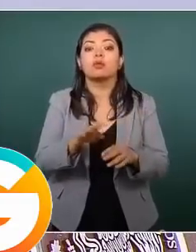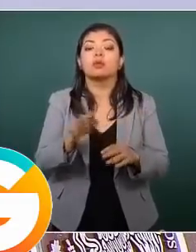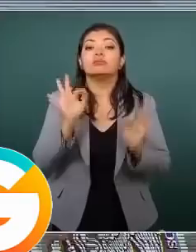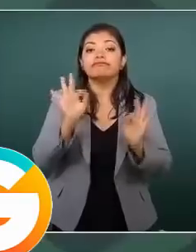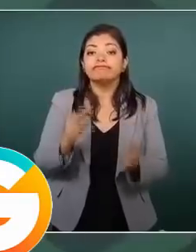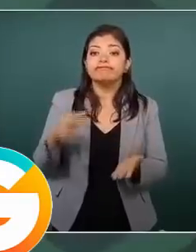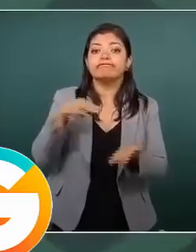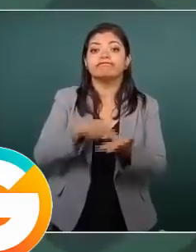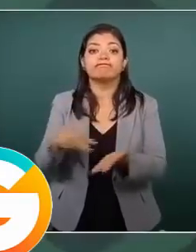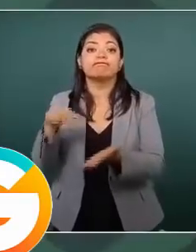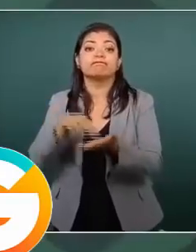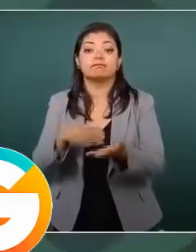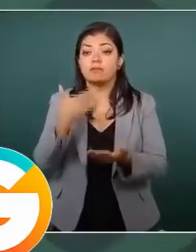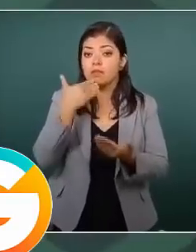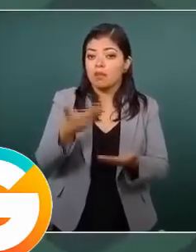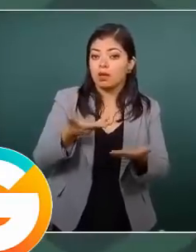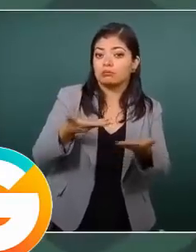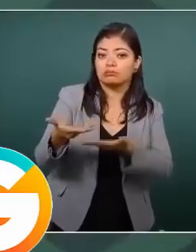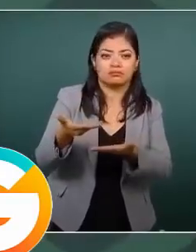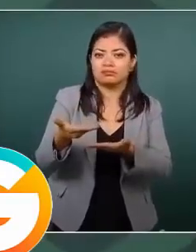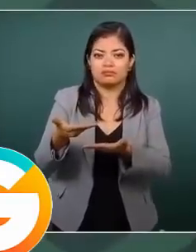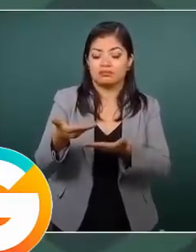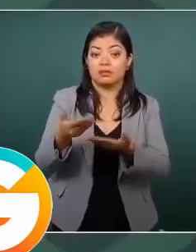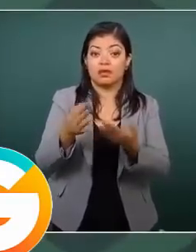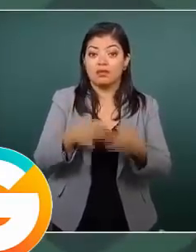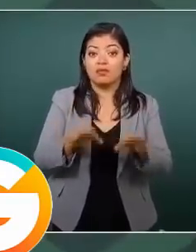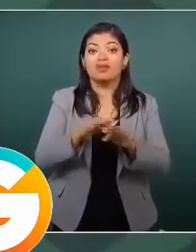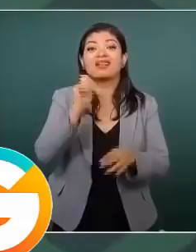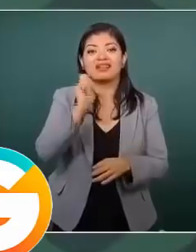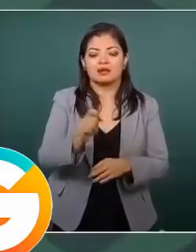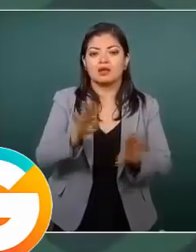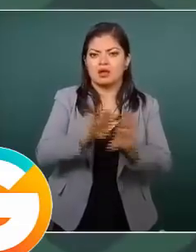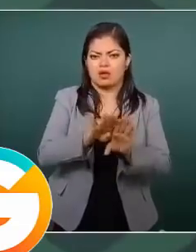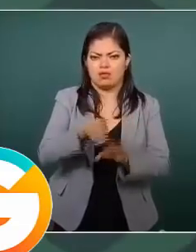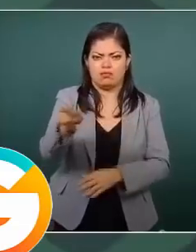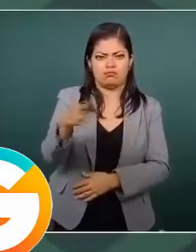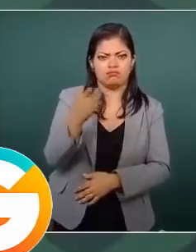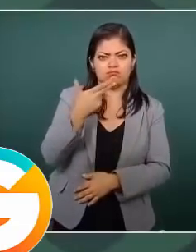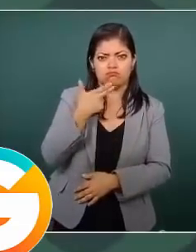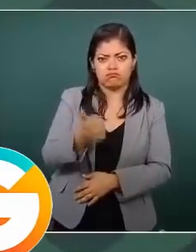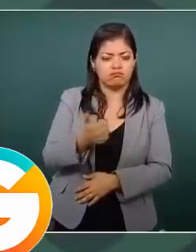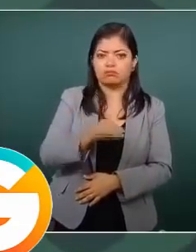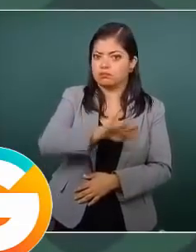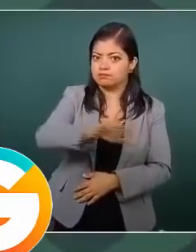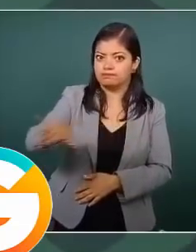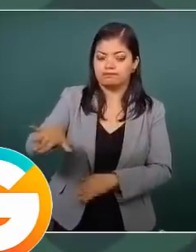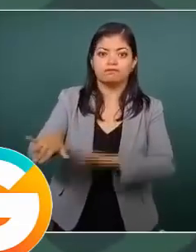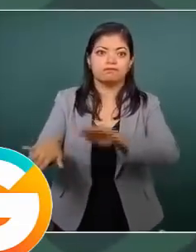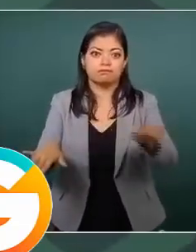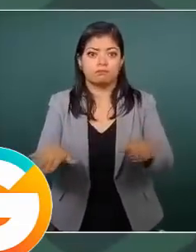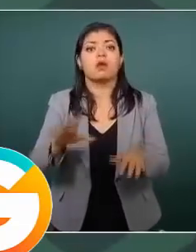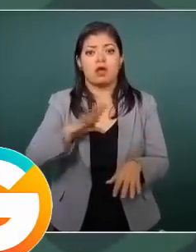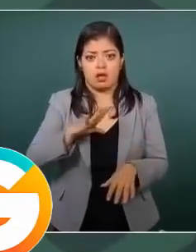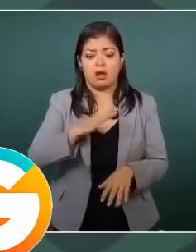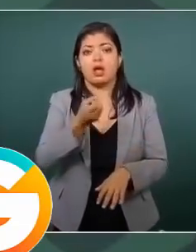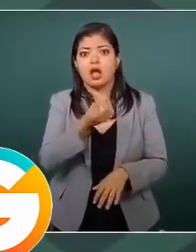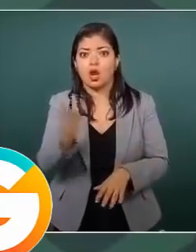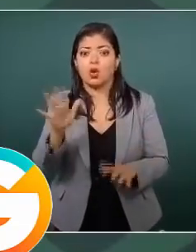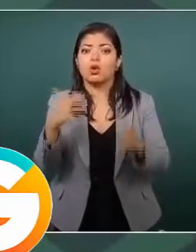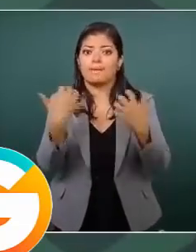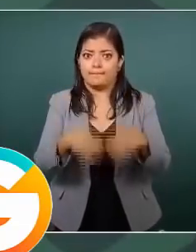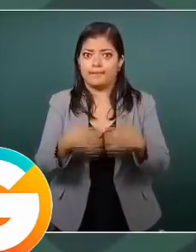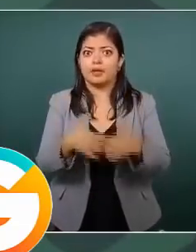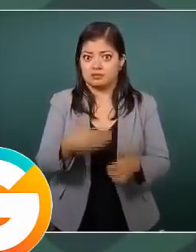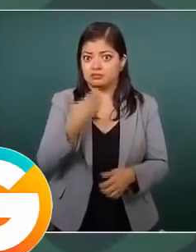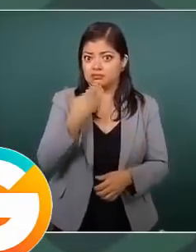particulares, disfrazadas del bien común, pero también construidas sin descalificaciones, entendiendo que son muchos más los empresarios mexicanos buenos que los malos.